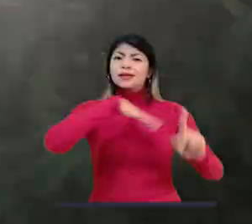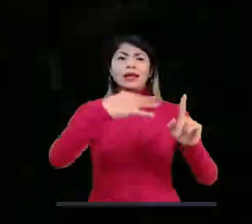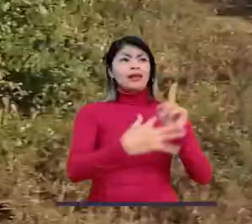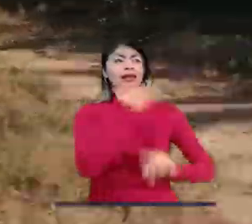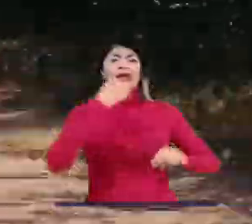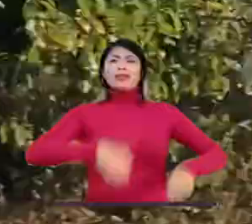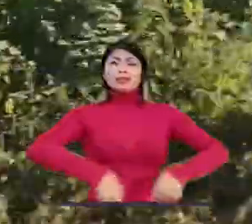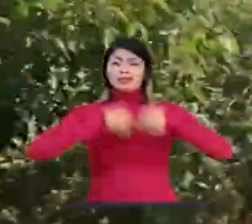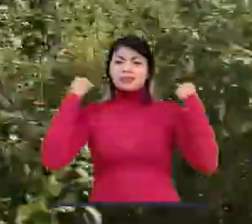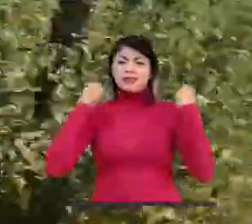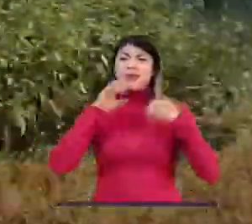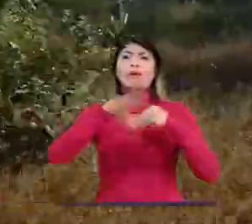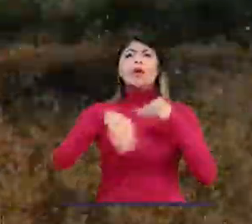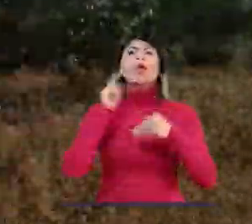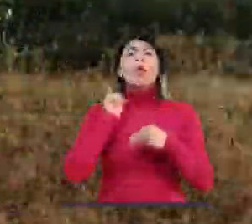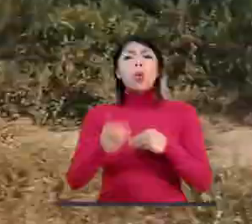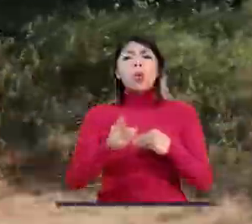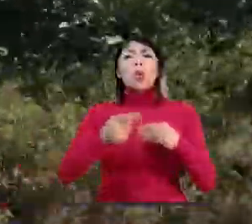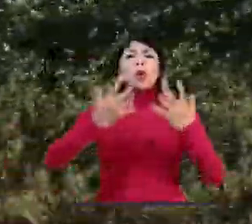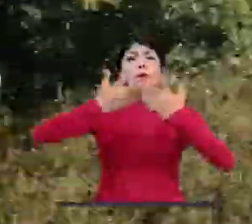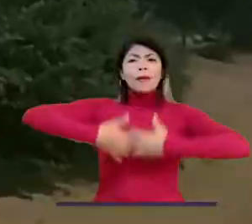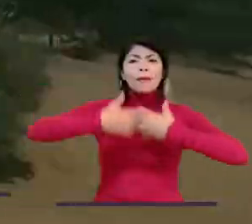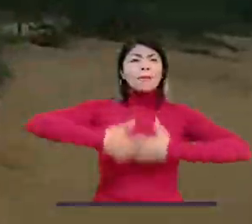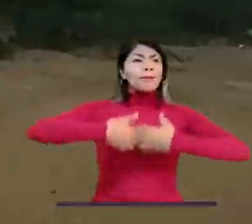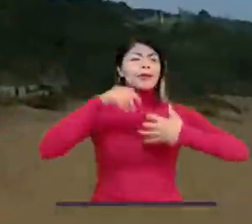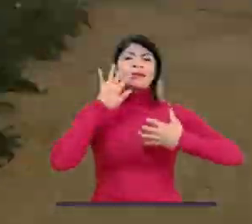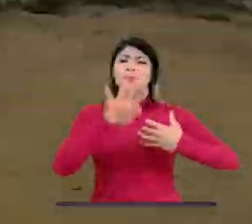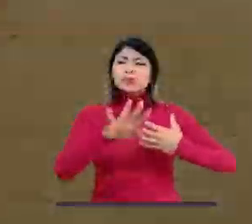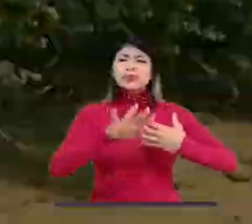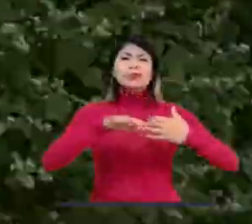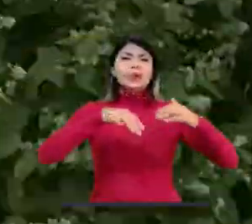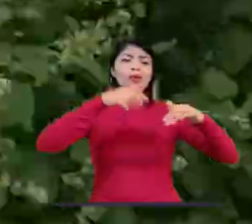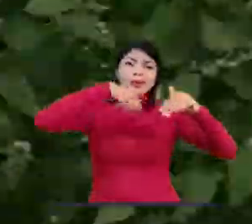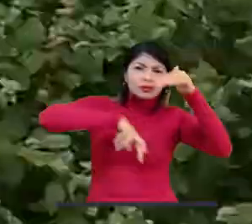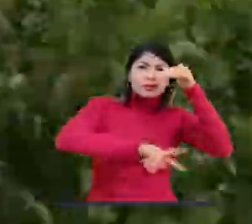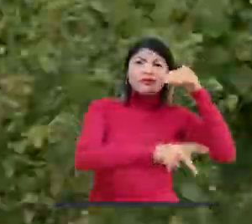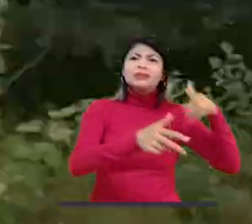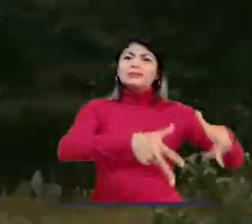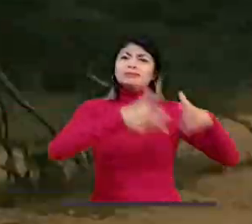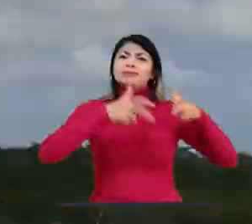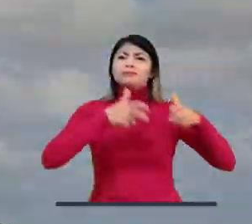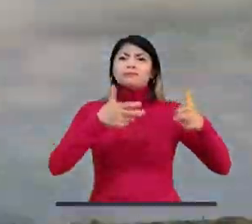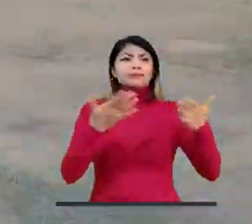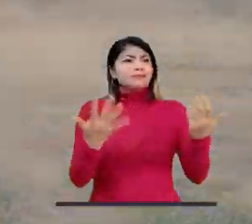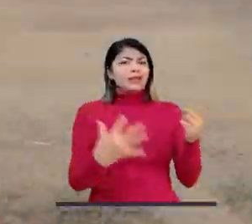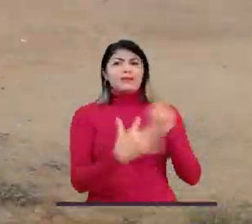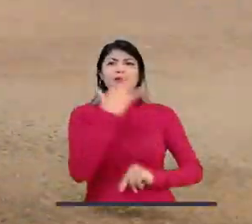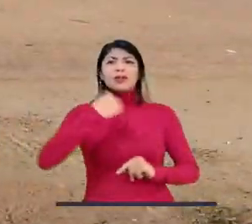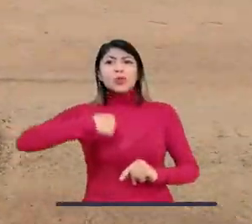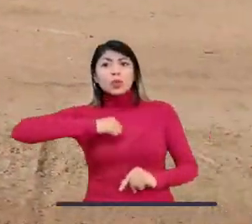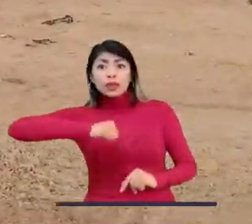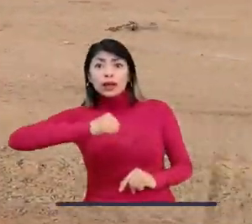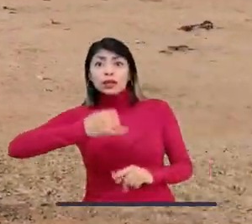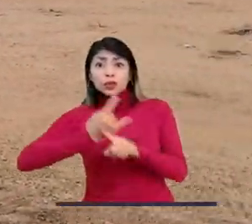todas las actividades mineras están trayendo efectos significativos al derecho al agua. Afecta el medio ambiente